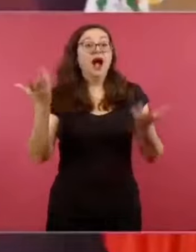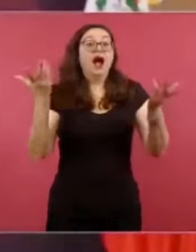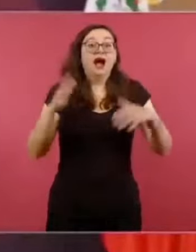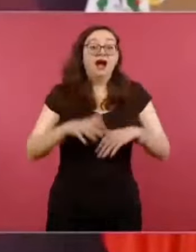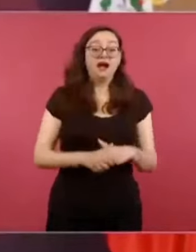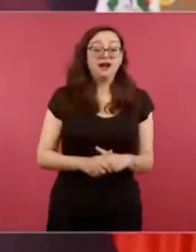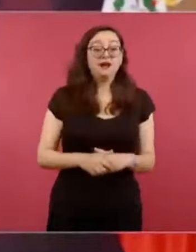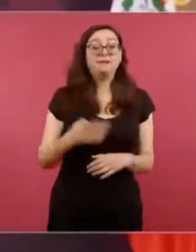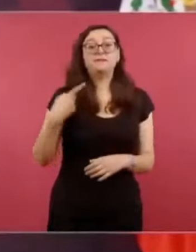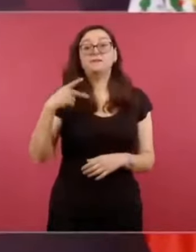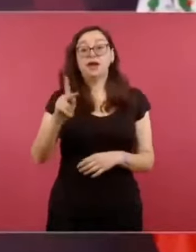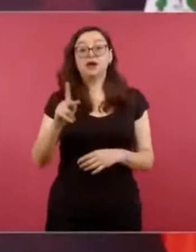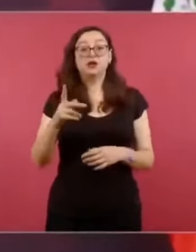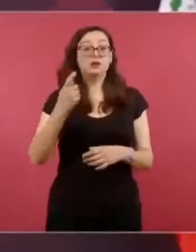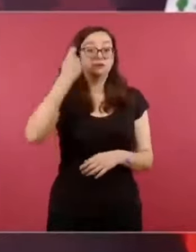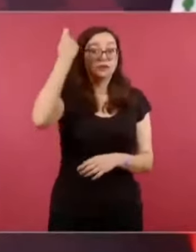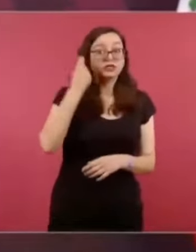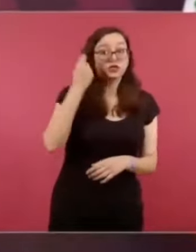populismo.